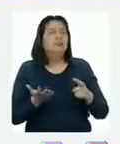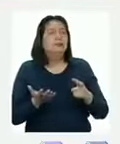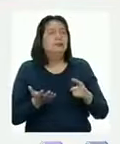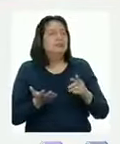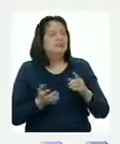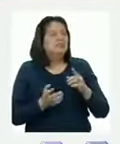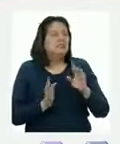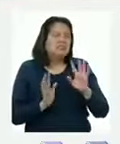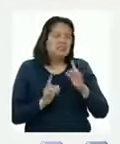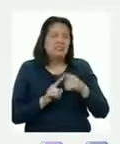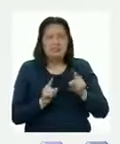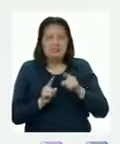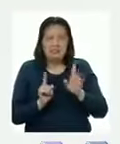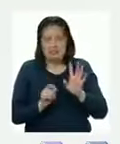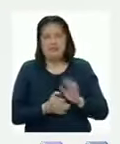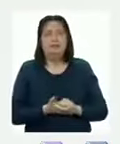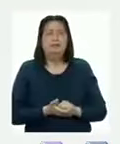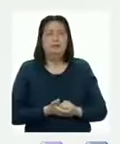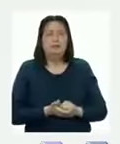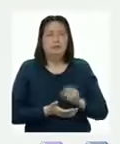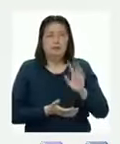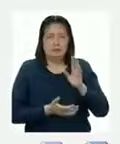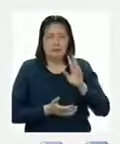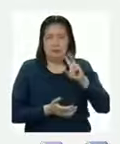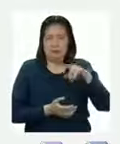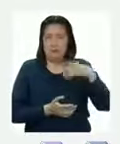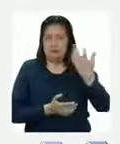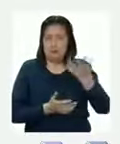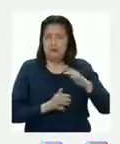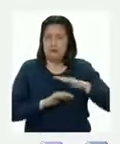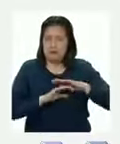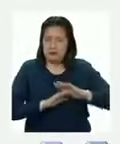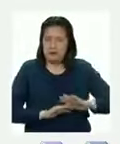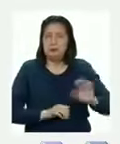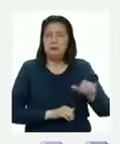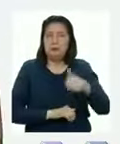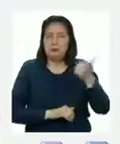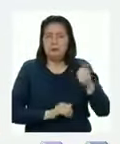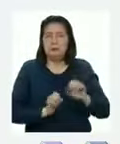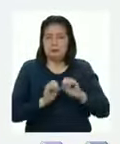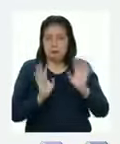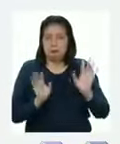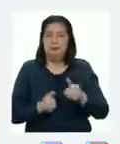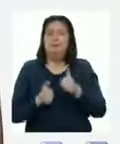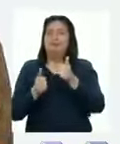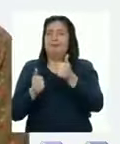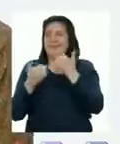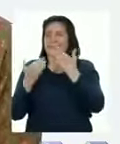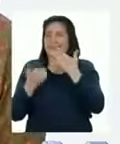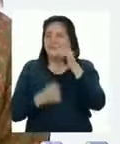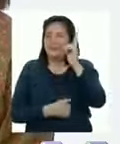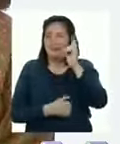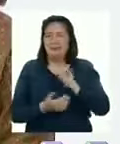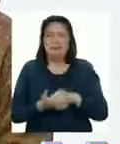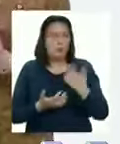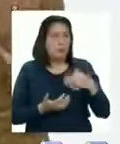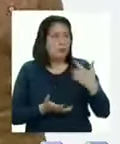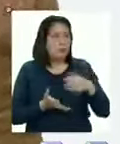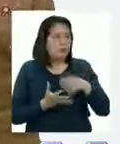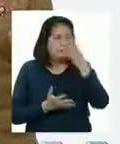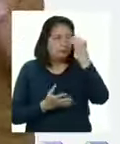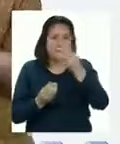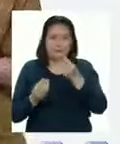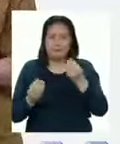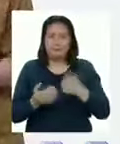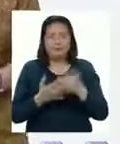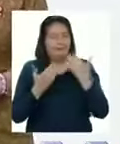es ligeramente diferente Eso lo veremos con tranquilidad otro día Muchas gracias, profesor Hemos aprendido